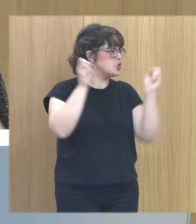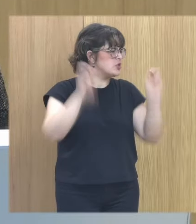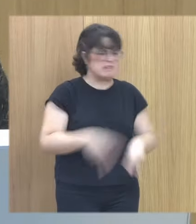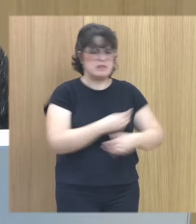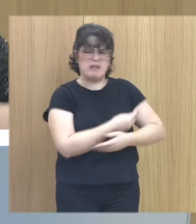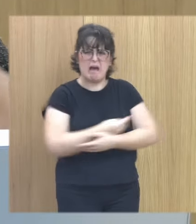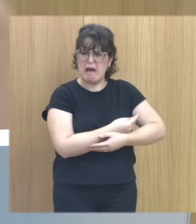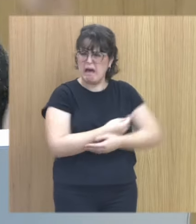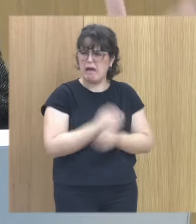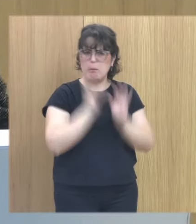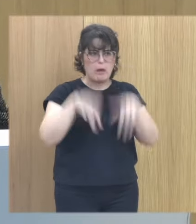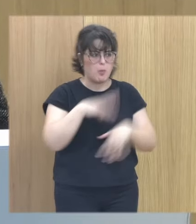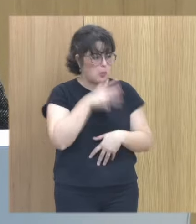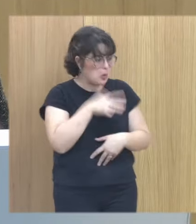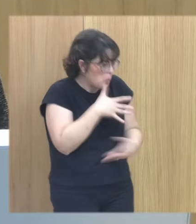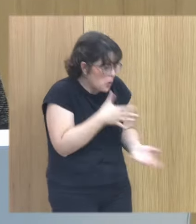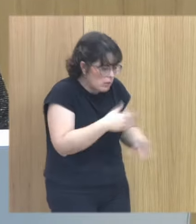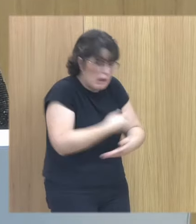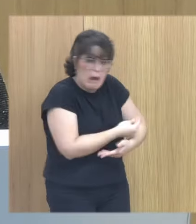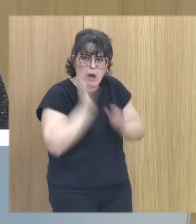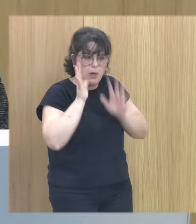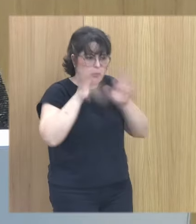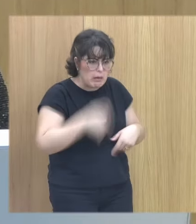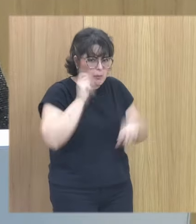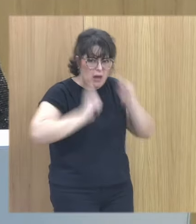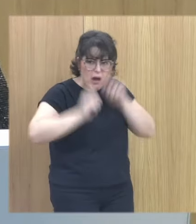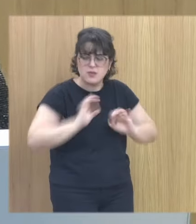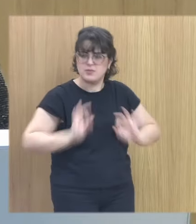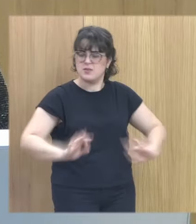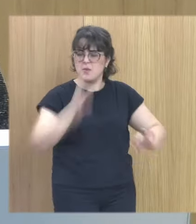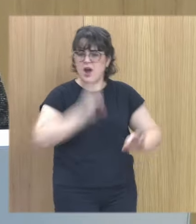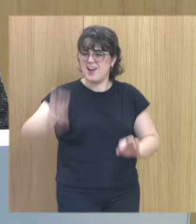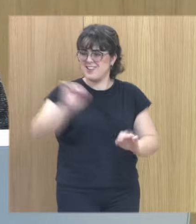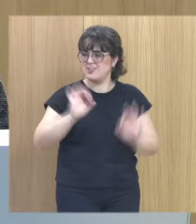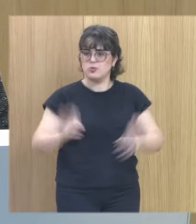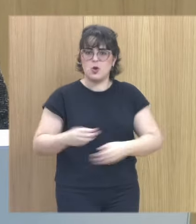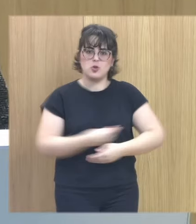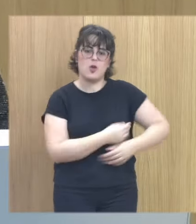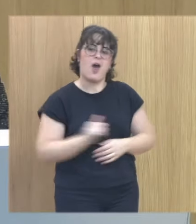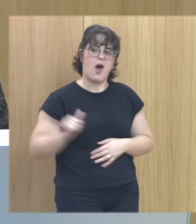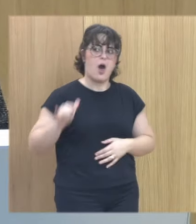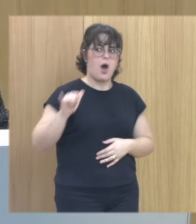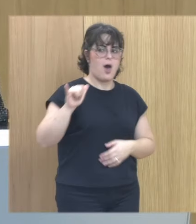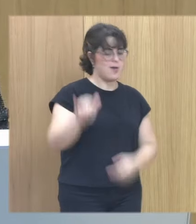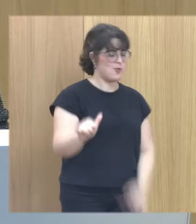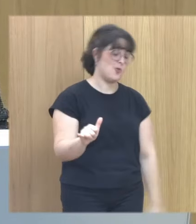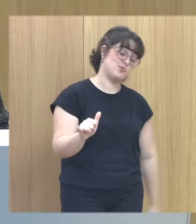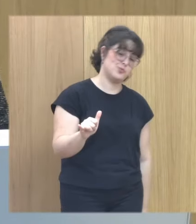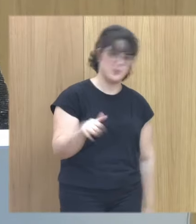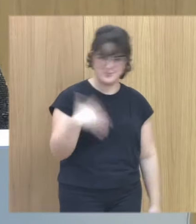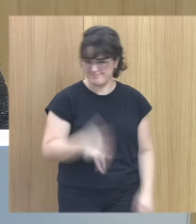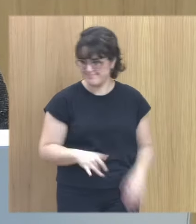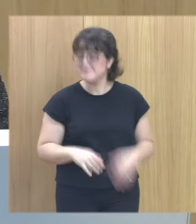bebés que lloran y no saben por qué están llorando sobre todo son maravillosos cuando te tocan en los aviones que es una situación maravillosa para todo el